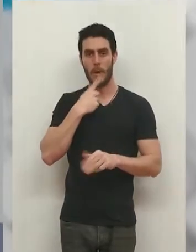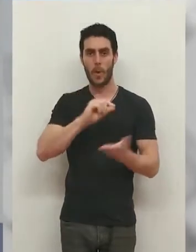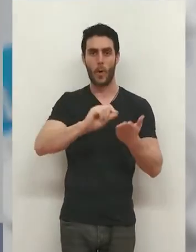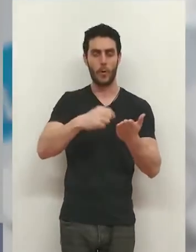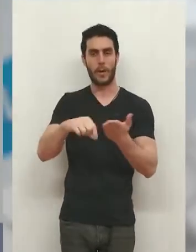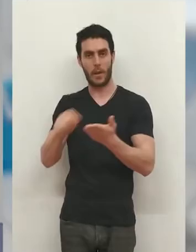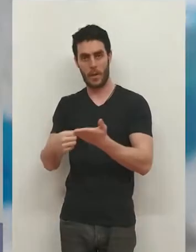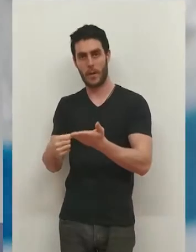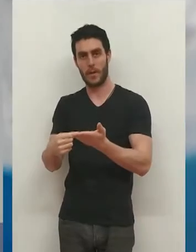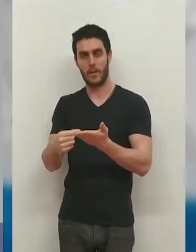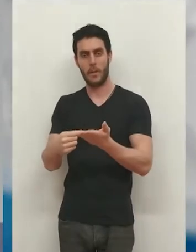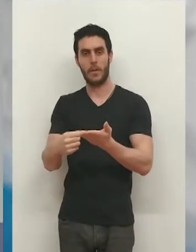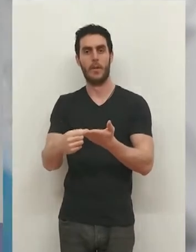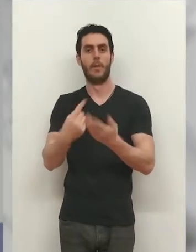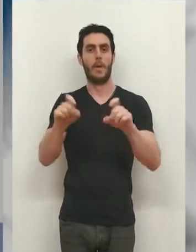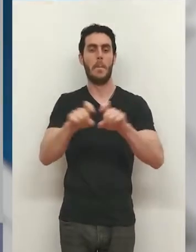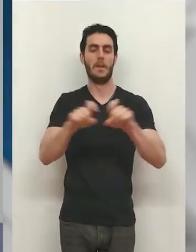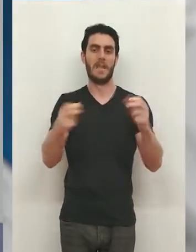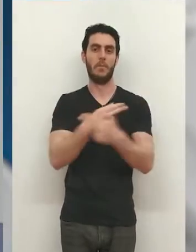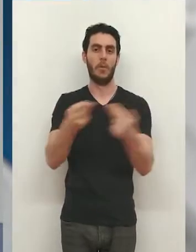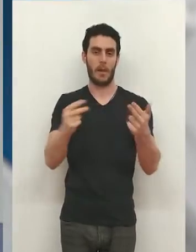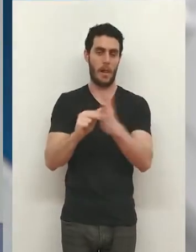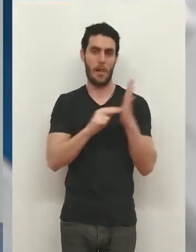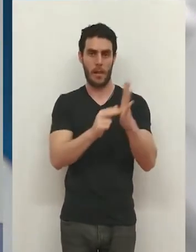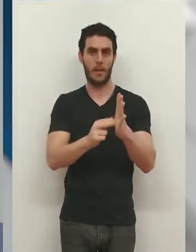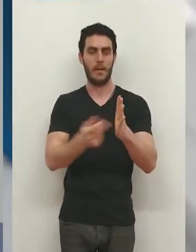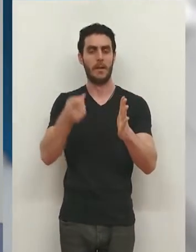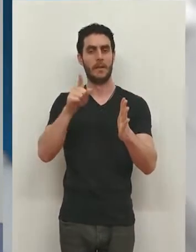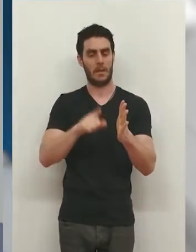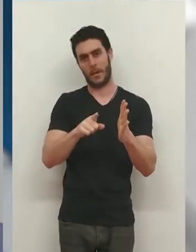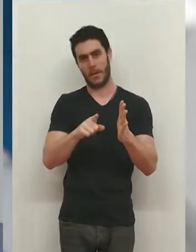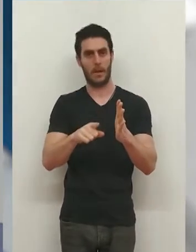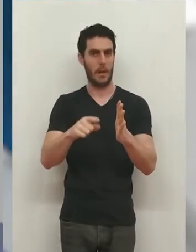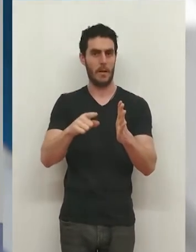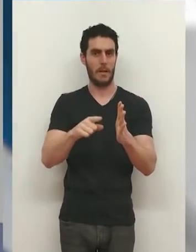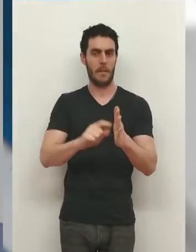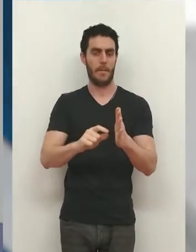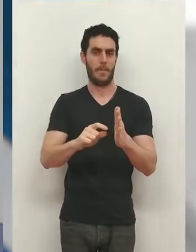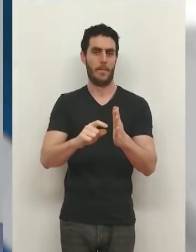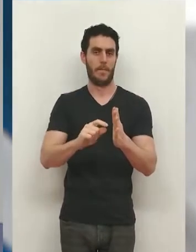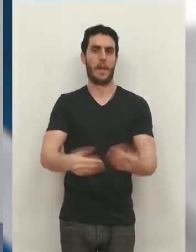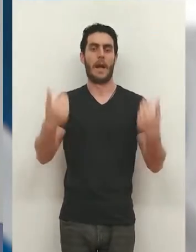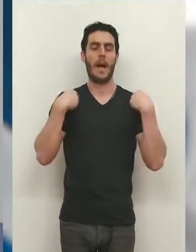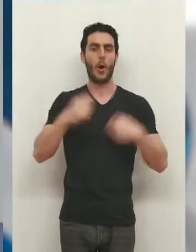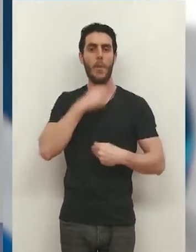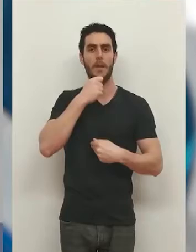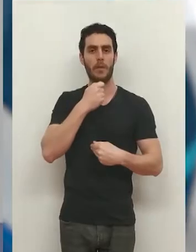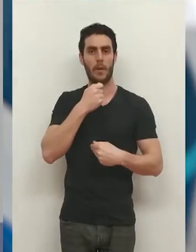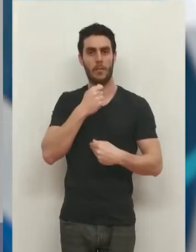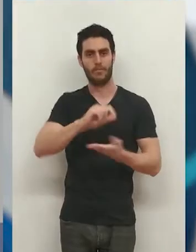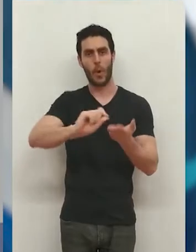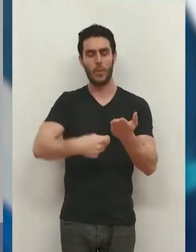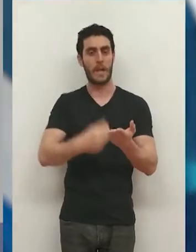de las contrataciones en una empresa pública, de cómo se ha contratado irregularmente a cargos del Partido